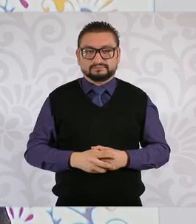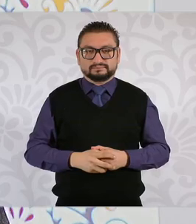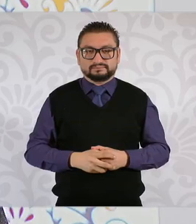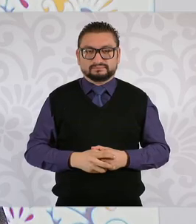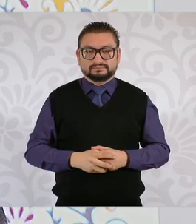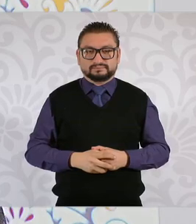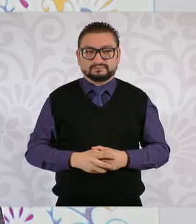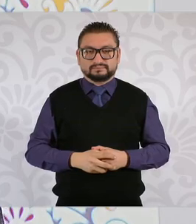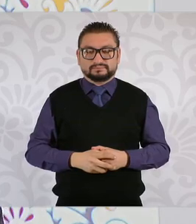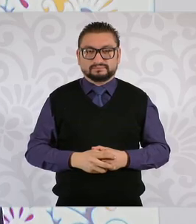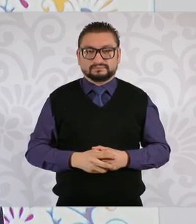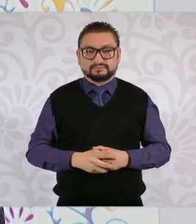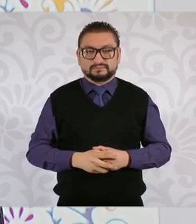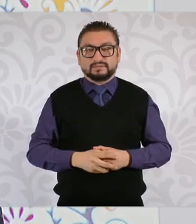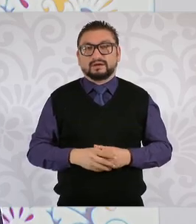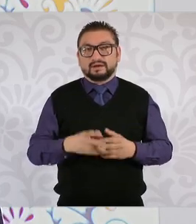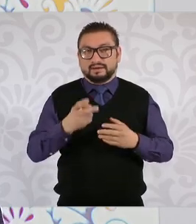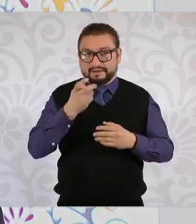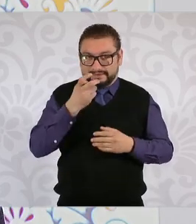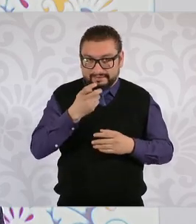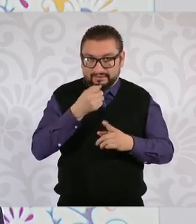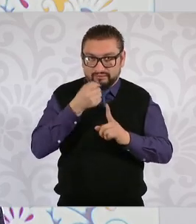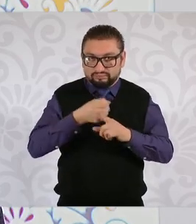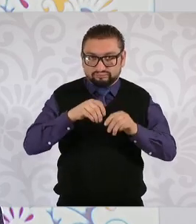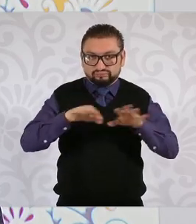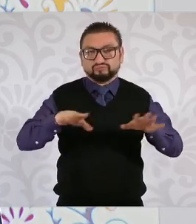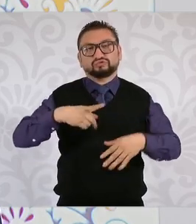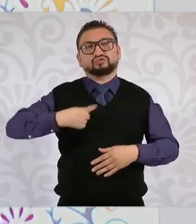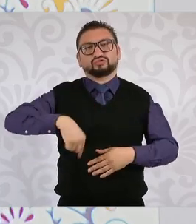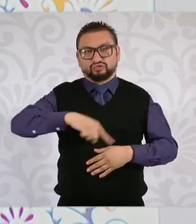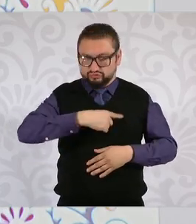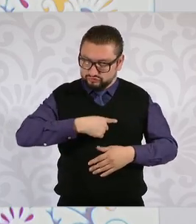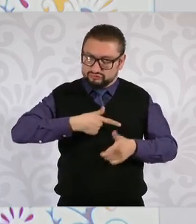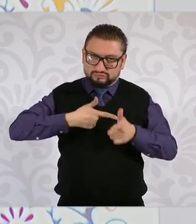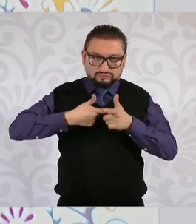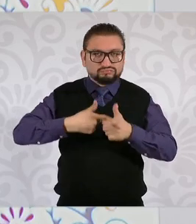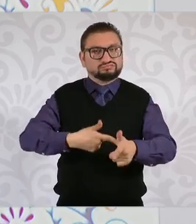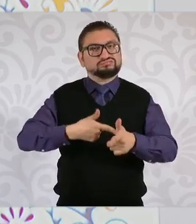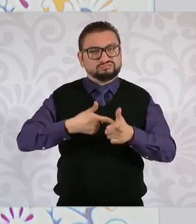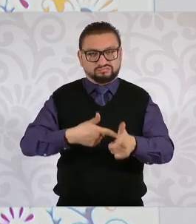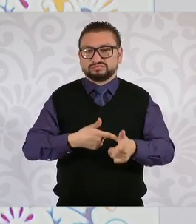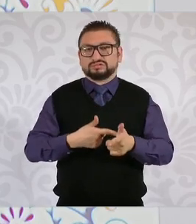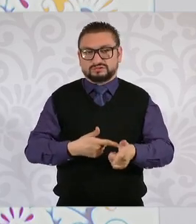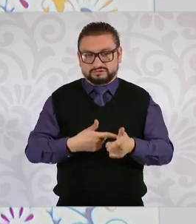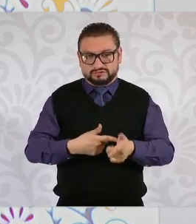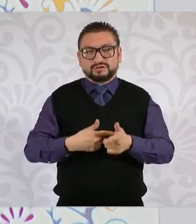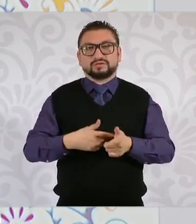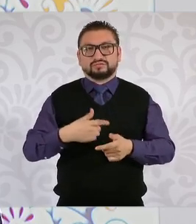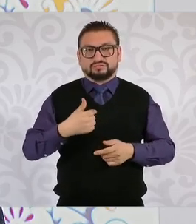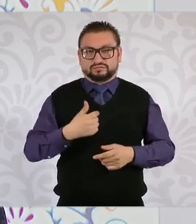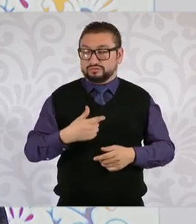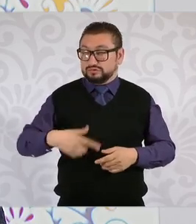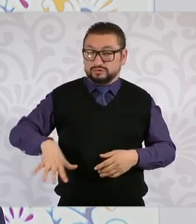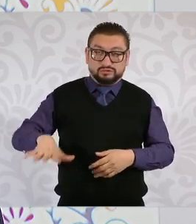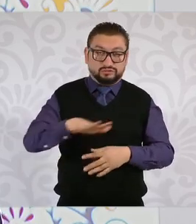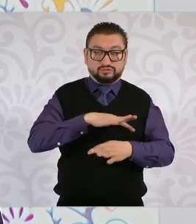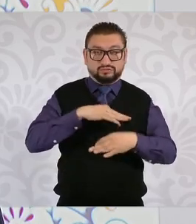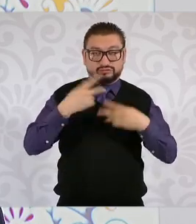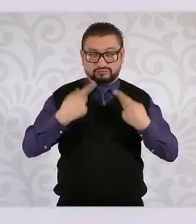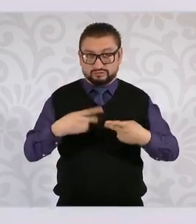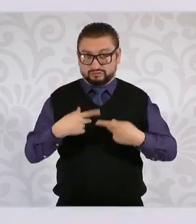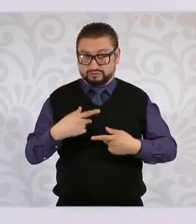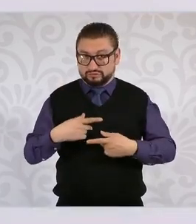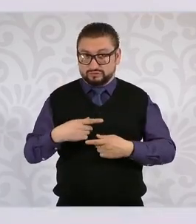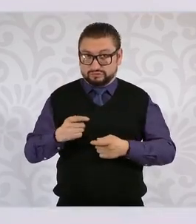entonces así como eso vamos a seguir insistiendo todo el tiempo que me permite el pueblo de México estar